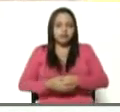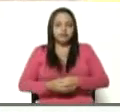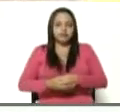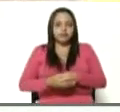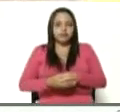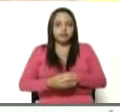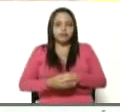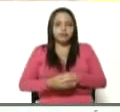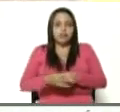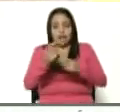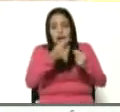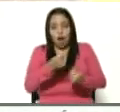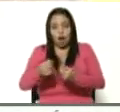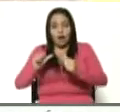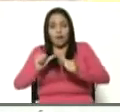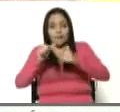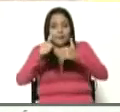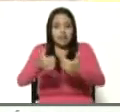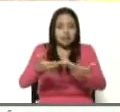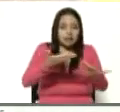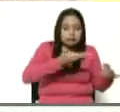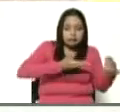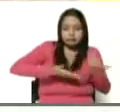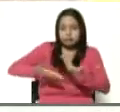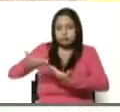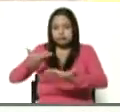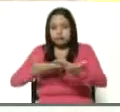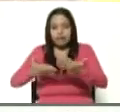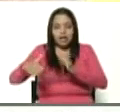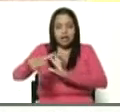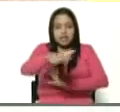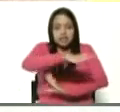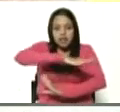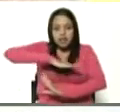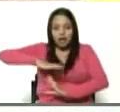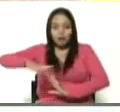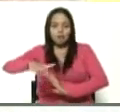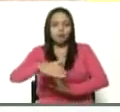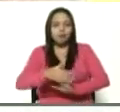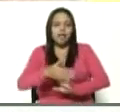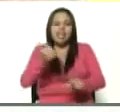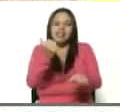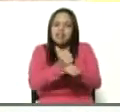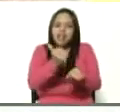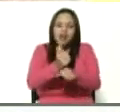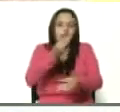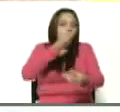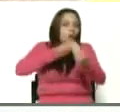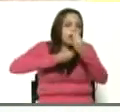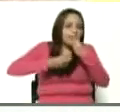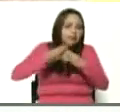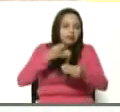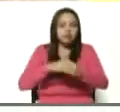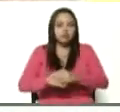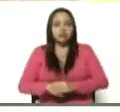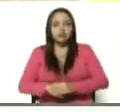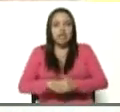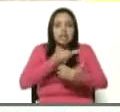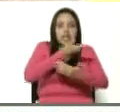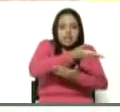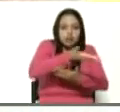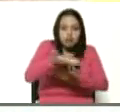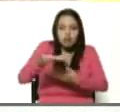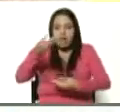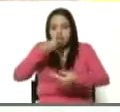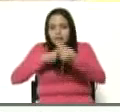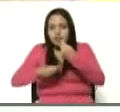que la economía comience a girar alrededor del campo, de la producción del alimento, de su distribución, de